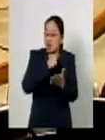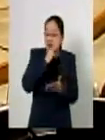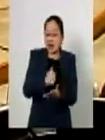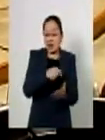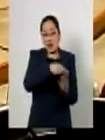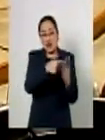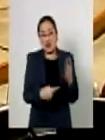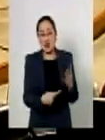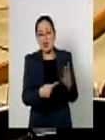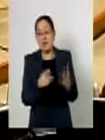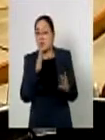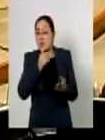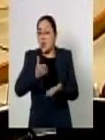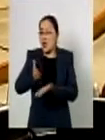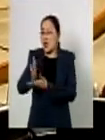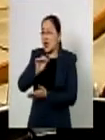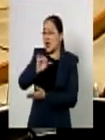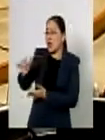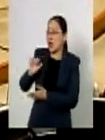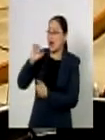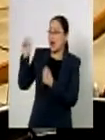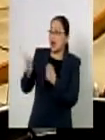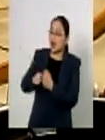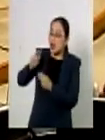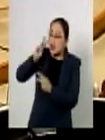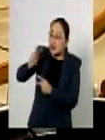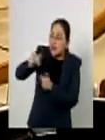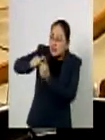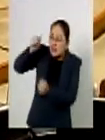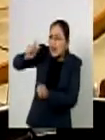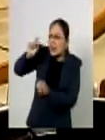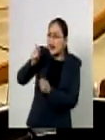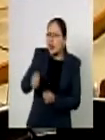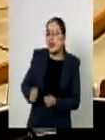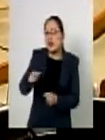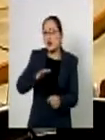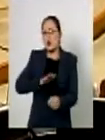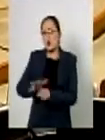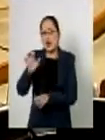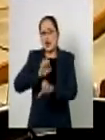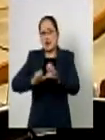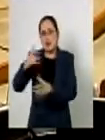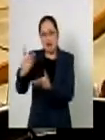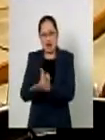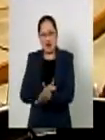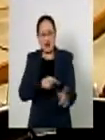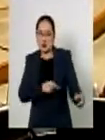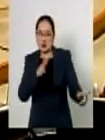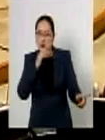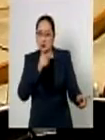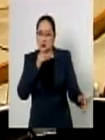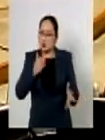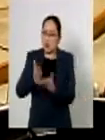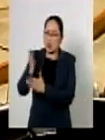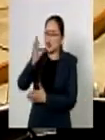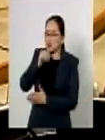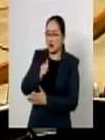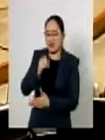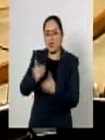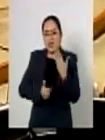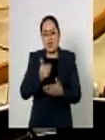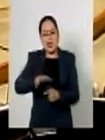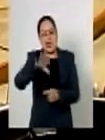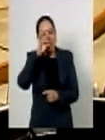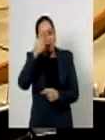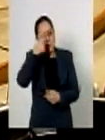podrán tener acceso a conocer los detalles de la empresa ganadora de cómo se dio el proceso de la